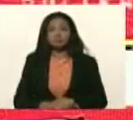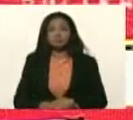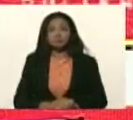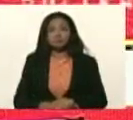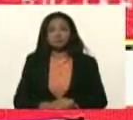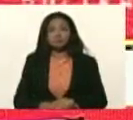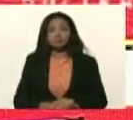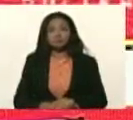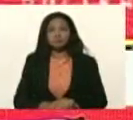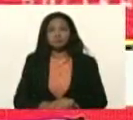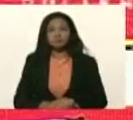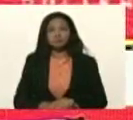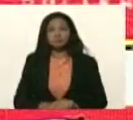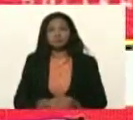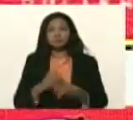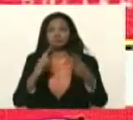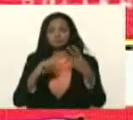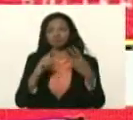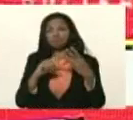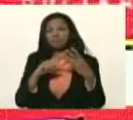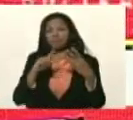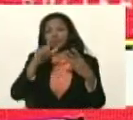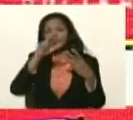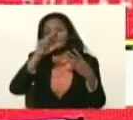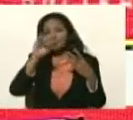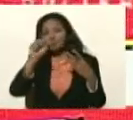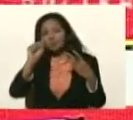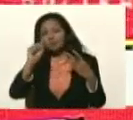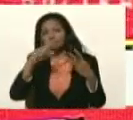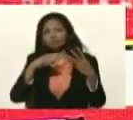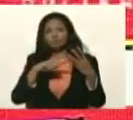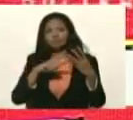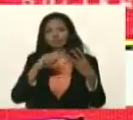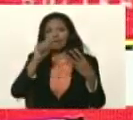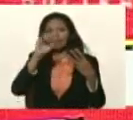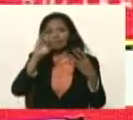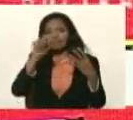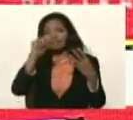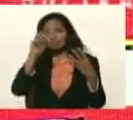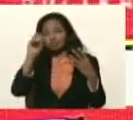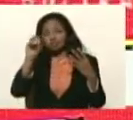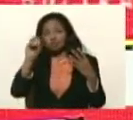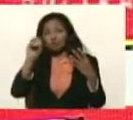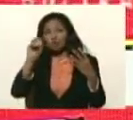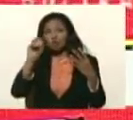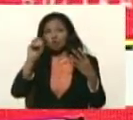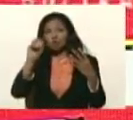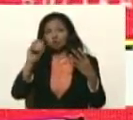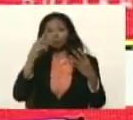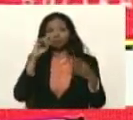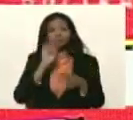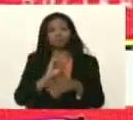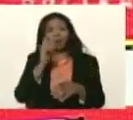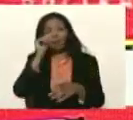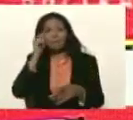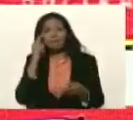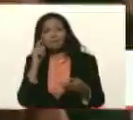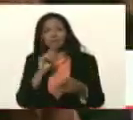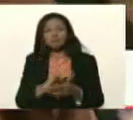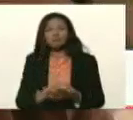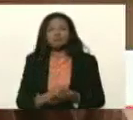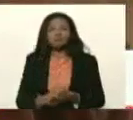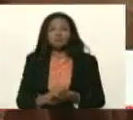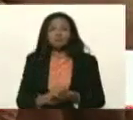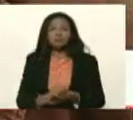Luis Gerardo Caldera Morales, Tito Oviedo, Caldera Novino, Tito